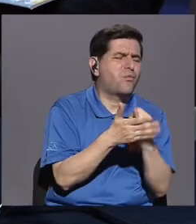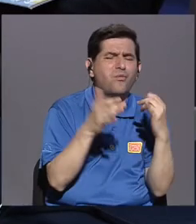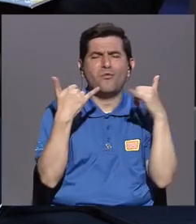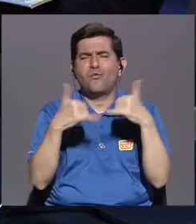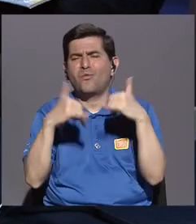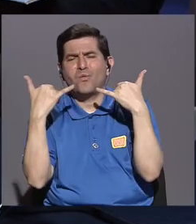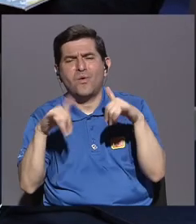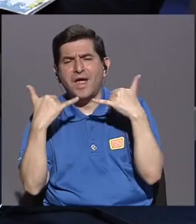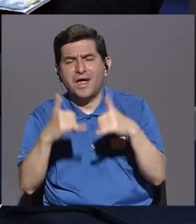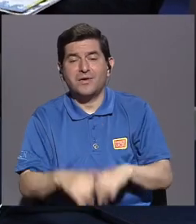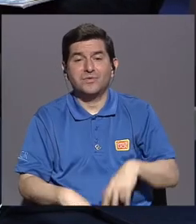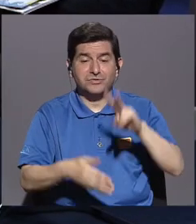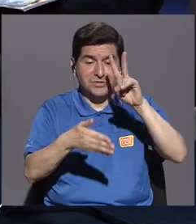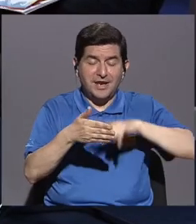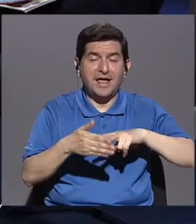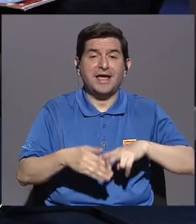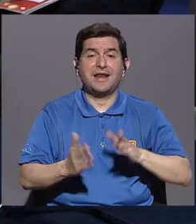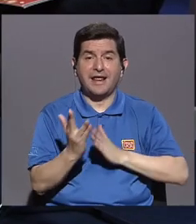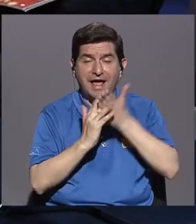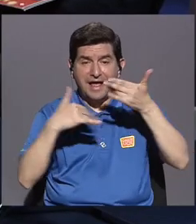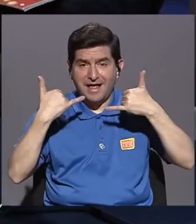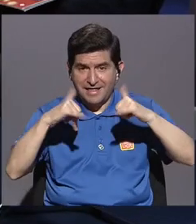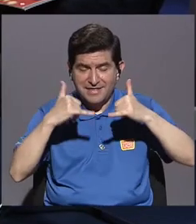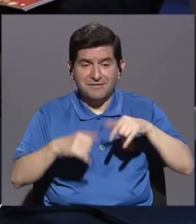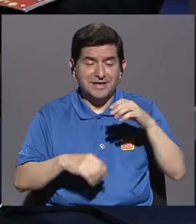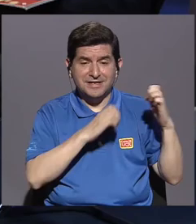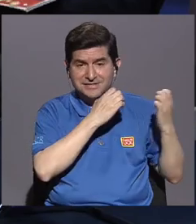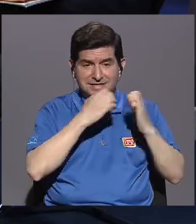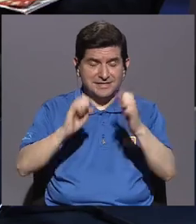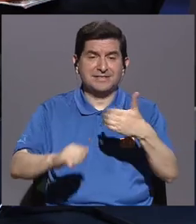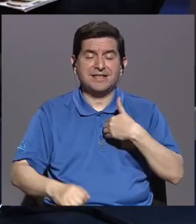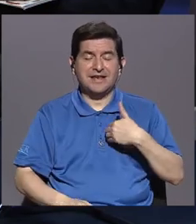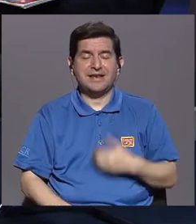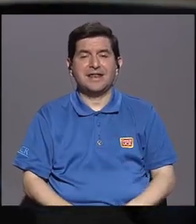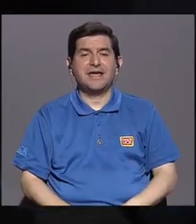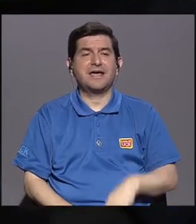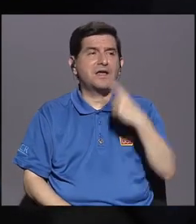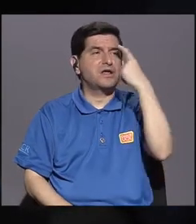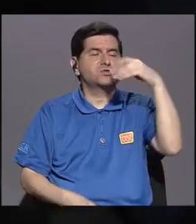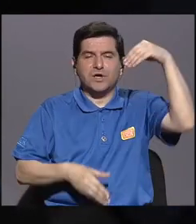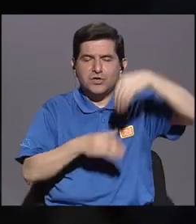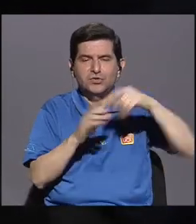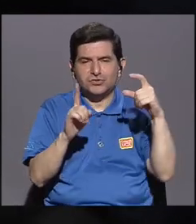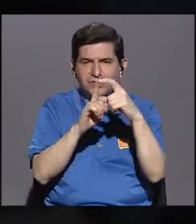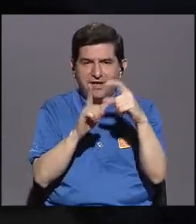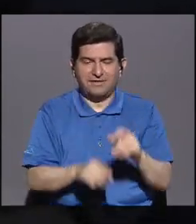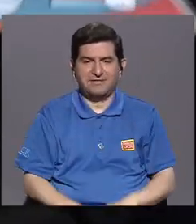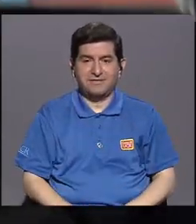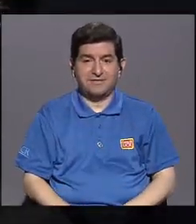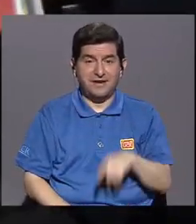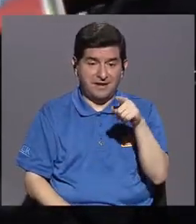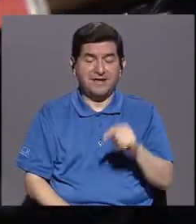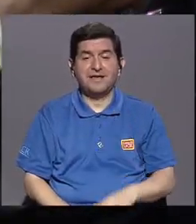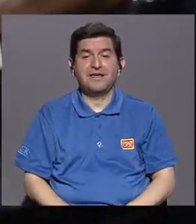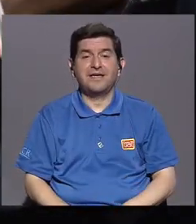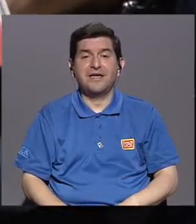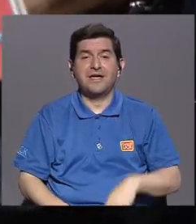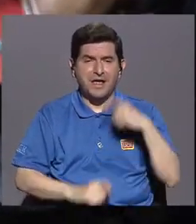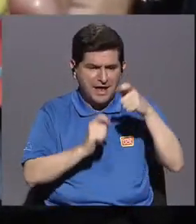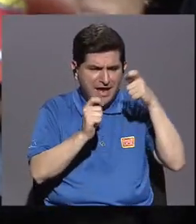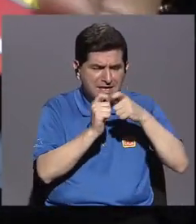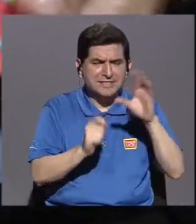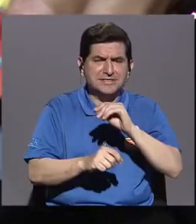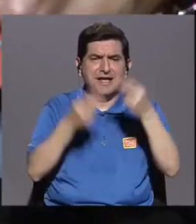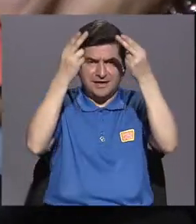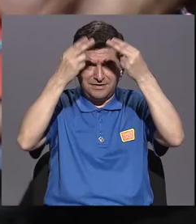de juegos, o sea, el leer jugando. Esa es la estrategia que venimos con Sueños entre Palabras. Y además logras una interacción entre lo concreto y lo digital, que